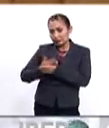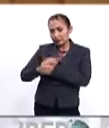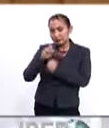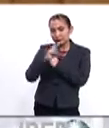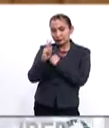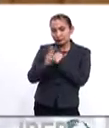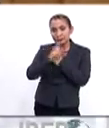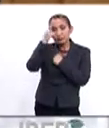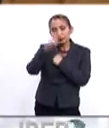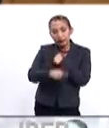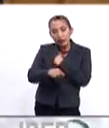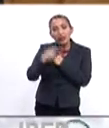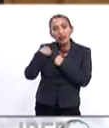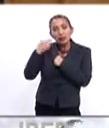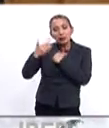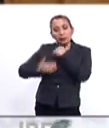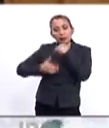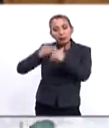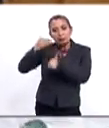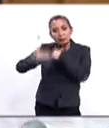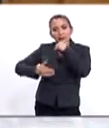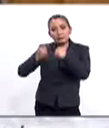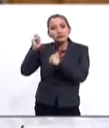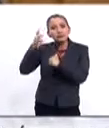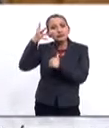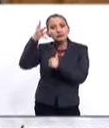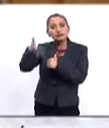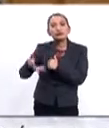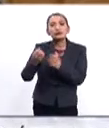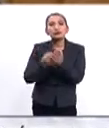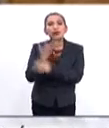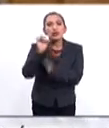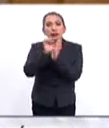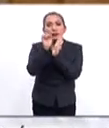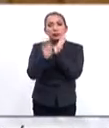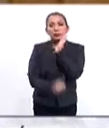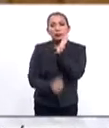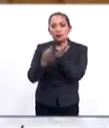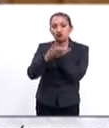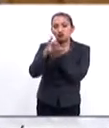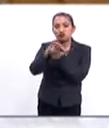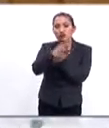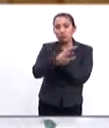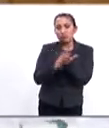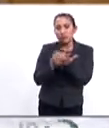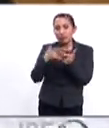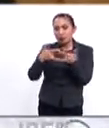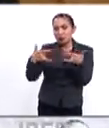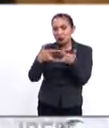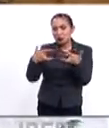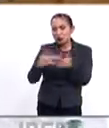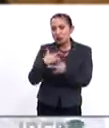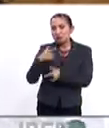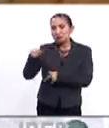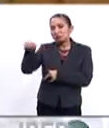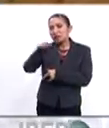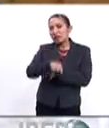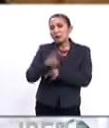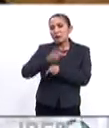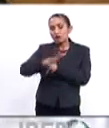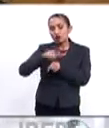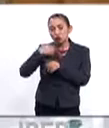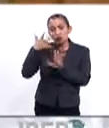país para ir en el proceso de lo que va a ser un nuevo sistema monetario venezolano. Nosotros vamos